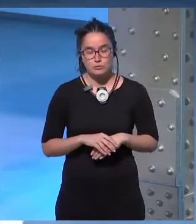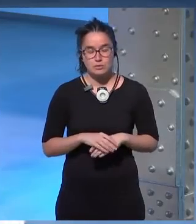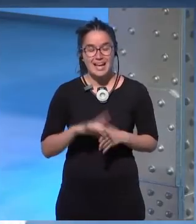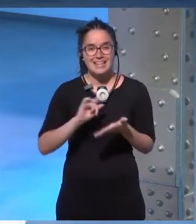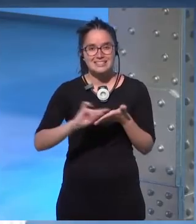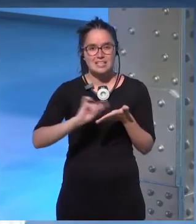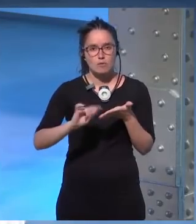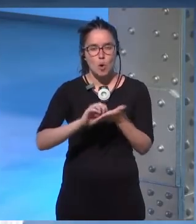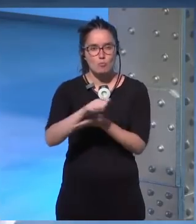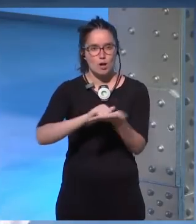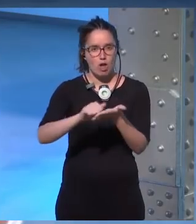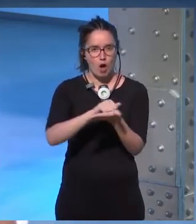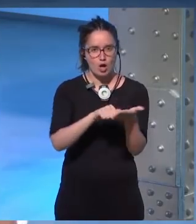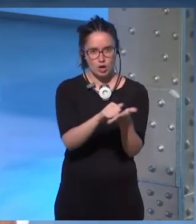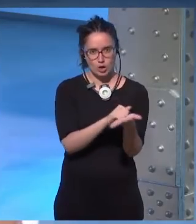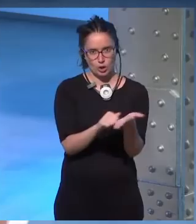escribo un primer borrador